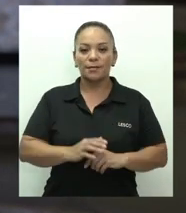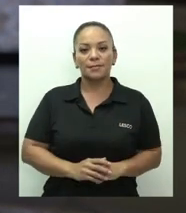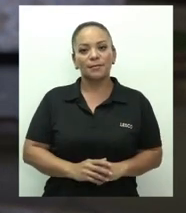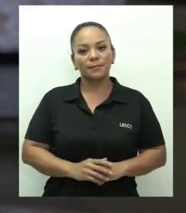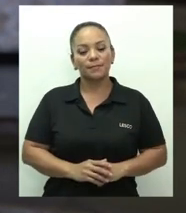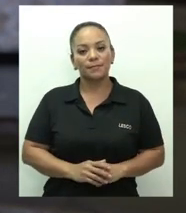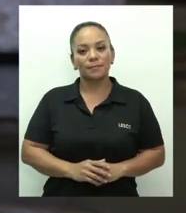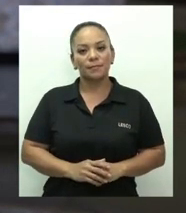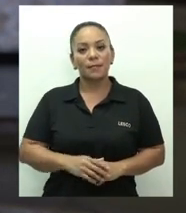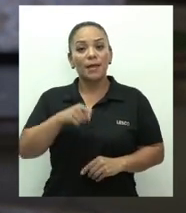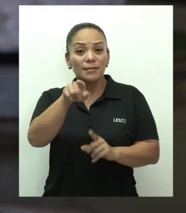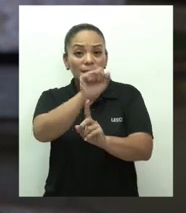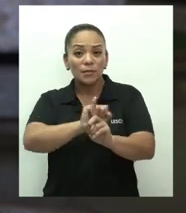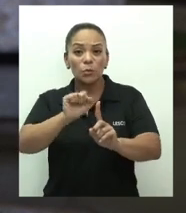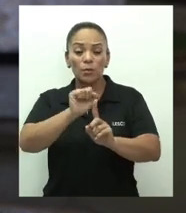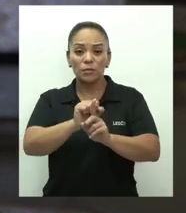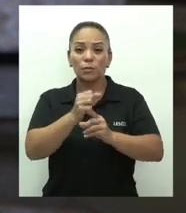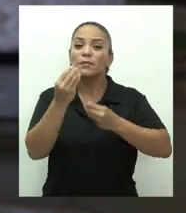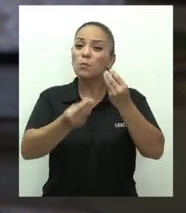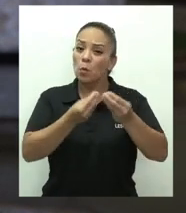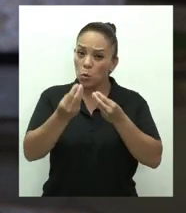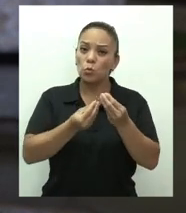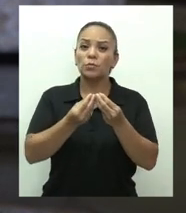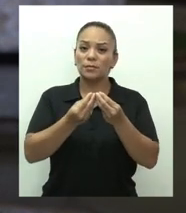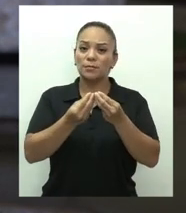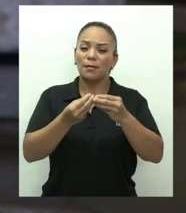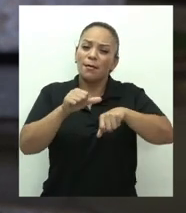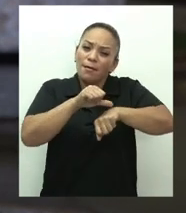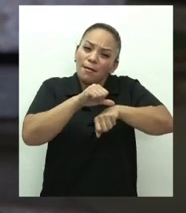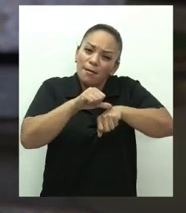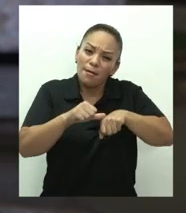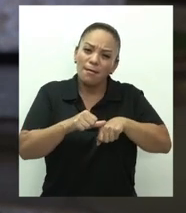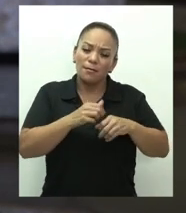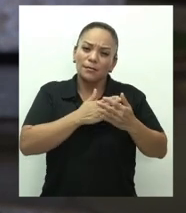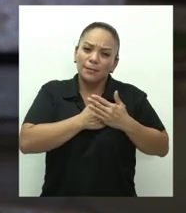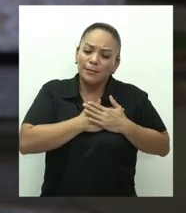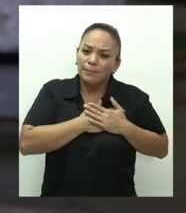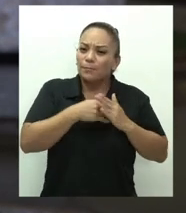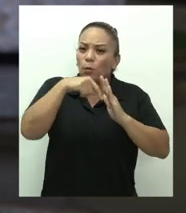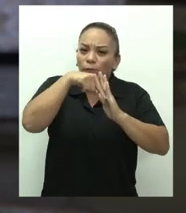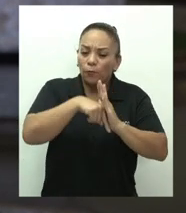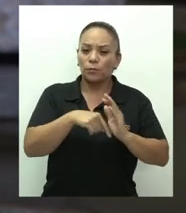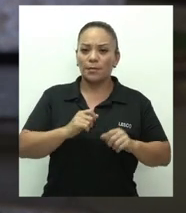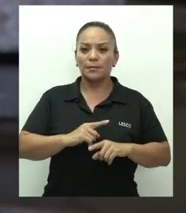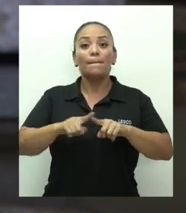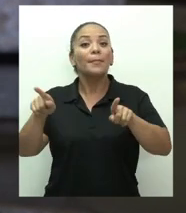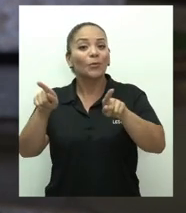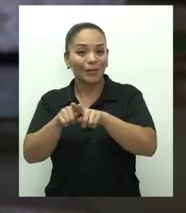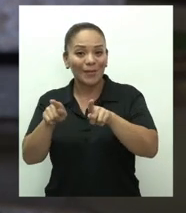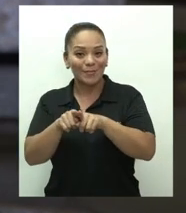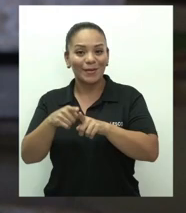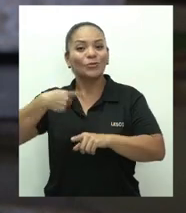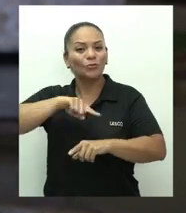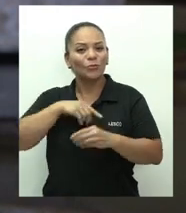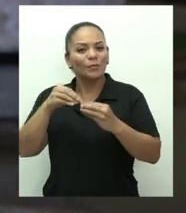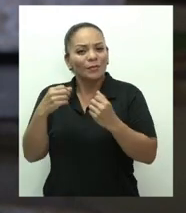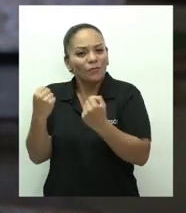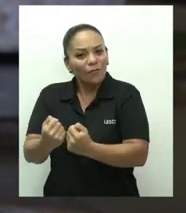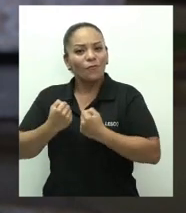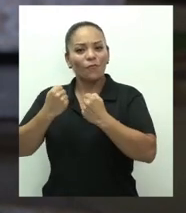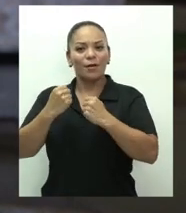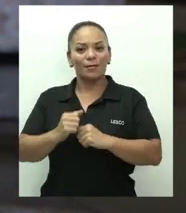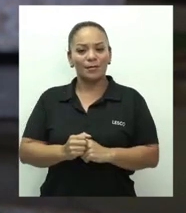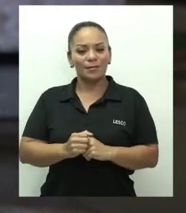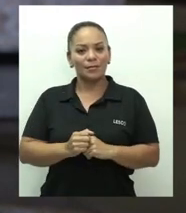Compatriotas, si bien estas tragedias dejan heridas profundas, también nos hacen más fuertes